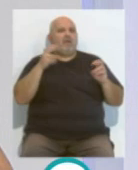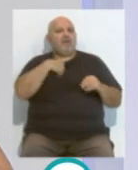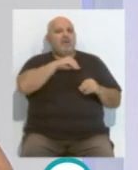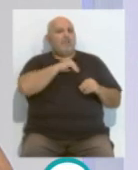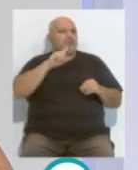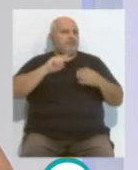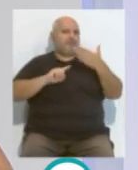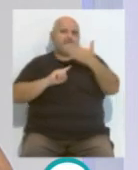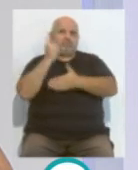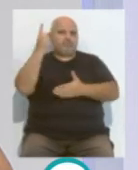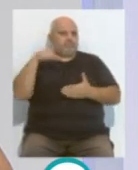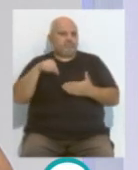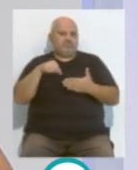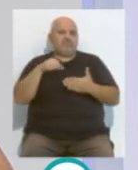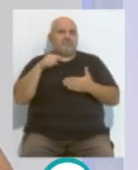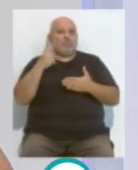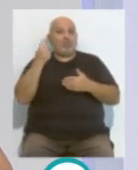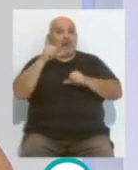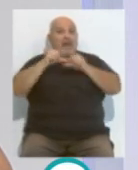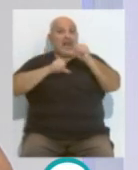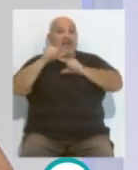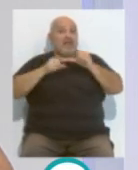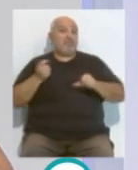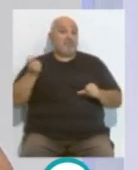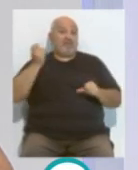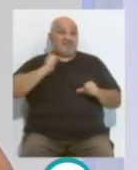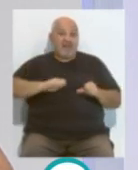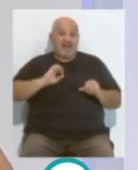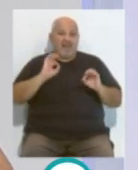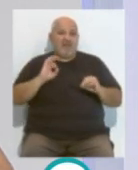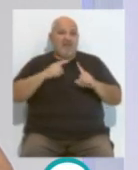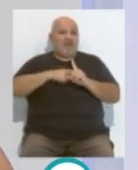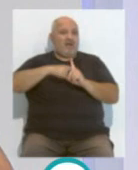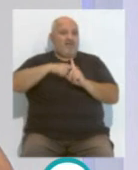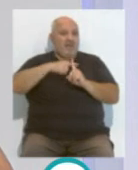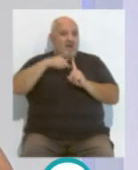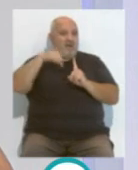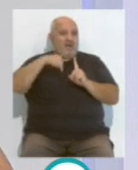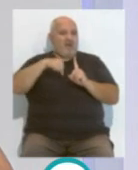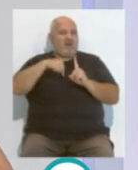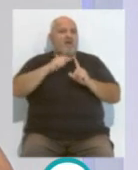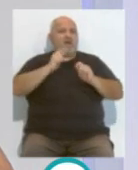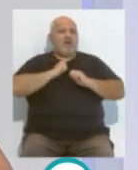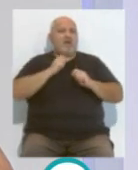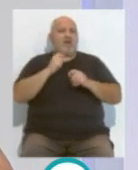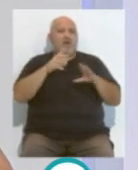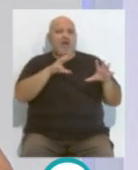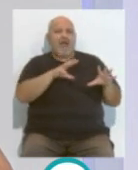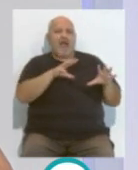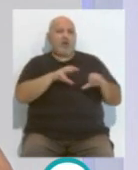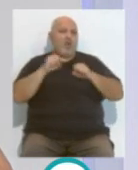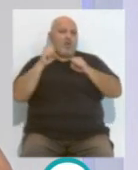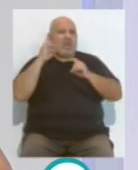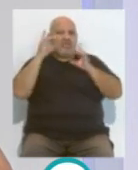España pioneros en este sentido en que una liga profesional y de tal nivel como la que tenemos nosotros pues que acoger una